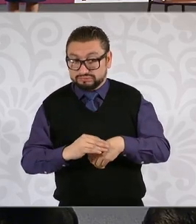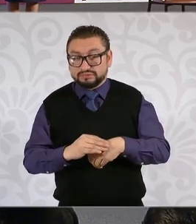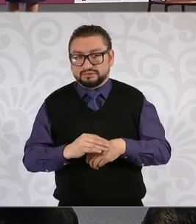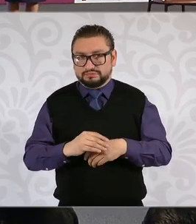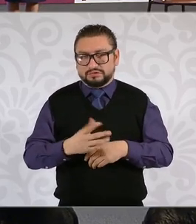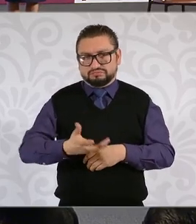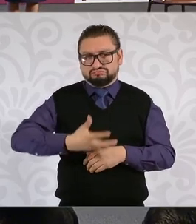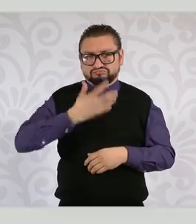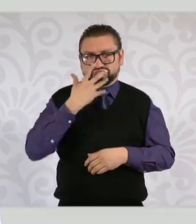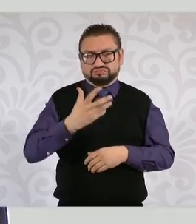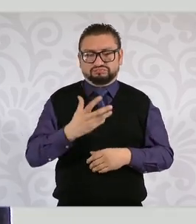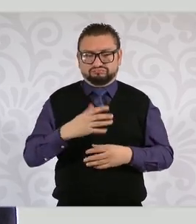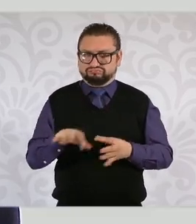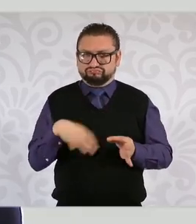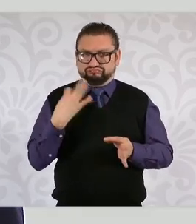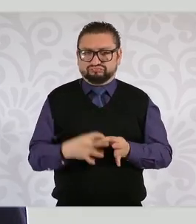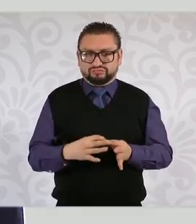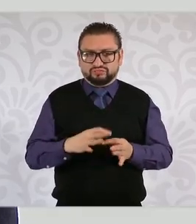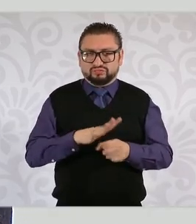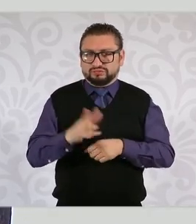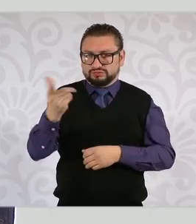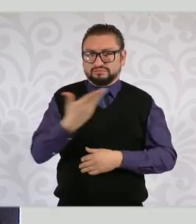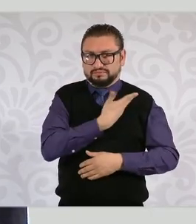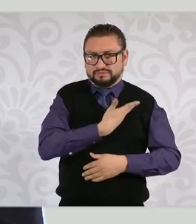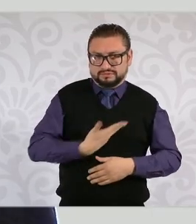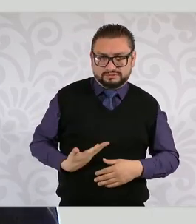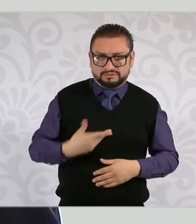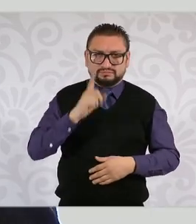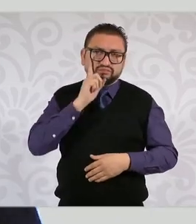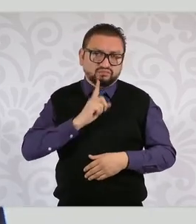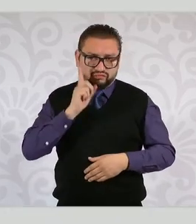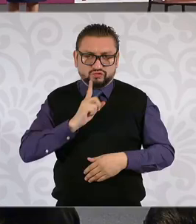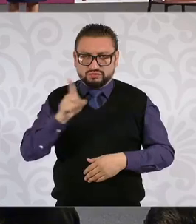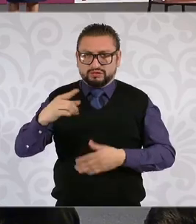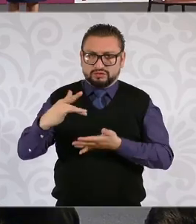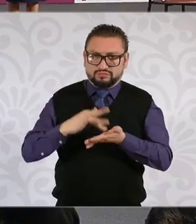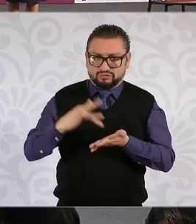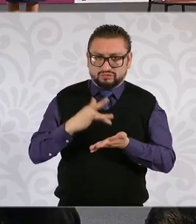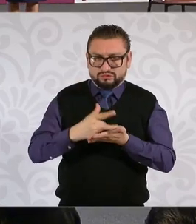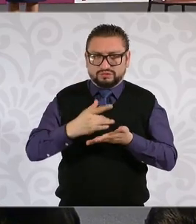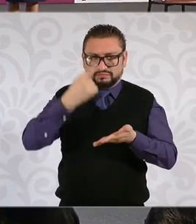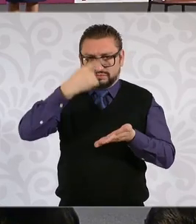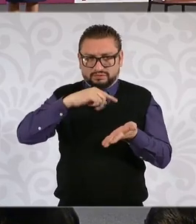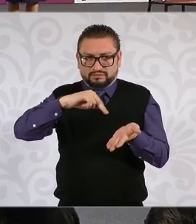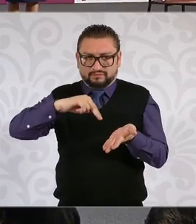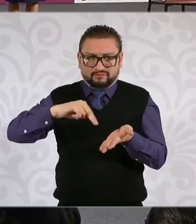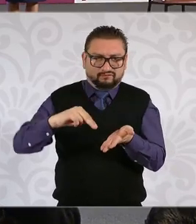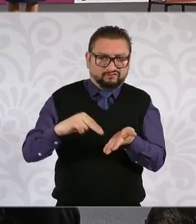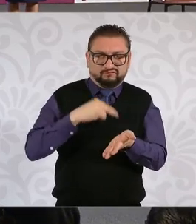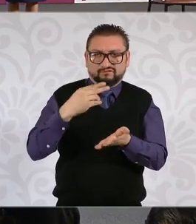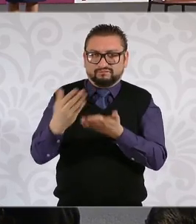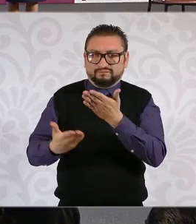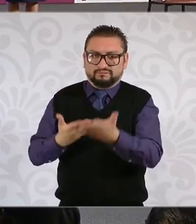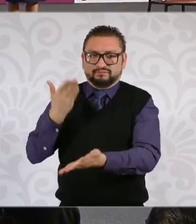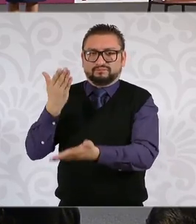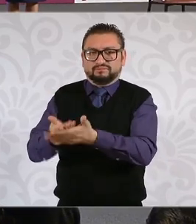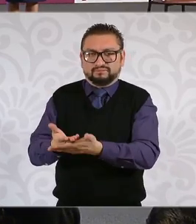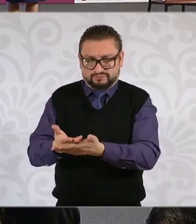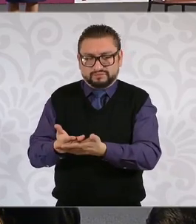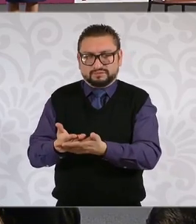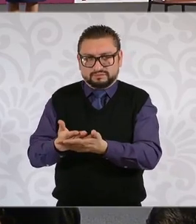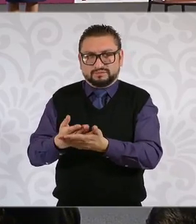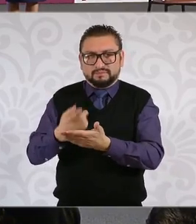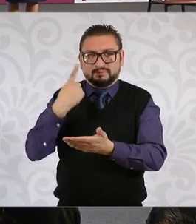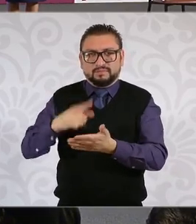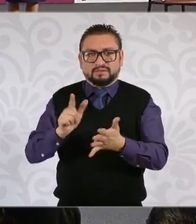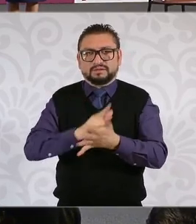formalizar este compromiso, la presidenta nos va a apoyar con la firma de la iniciativa del proyecto de decreto